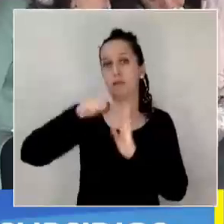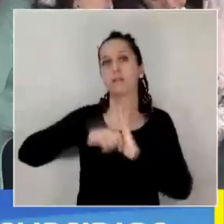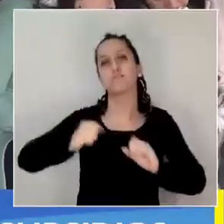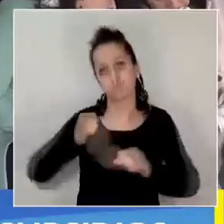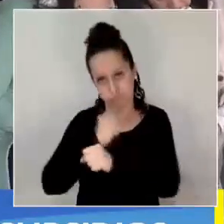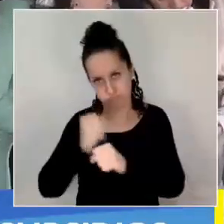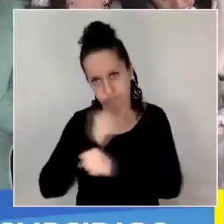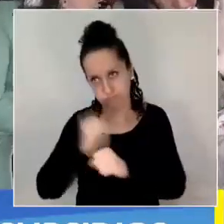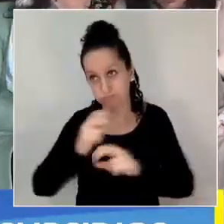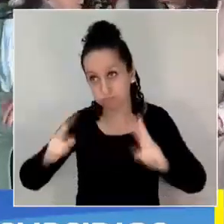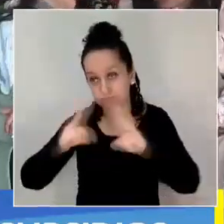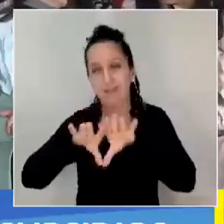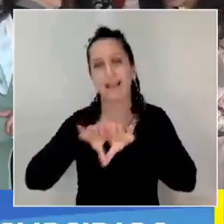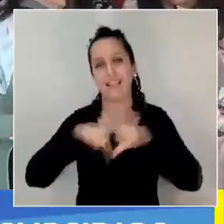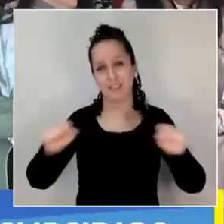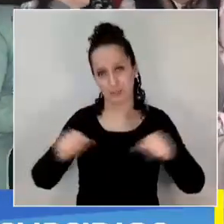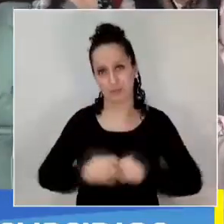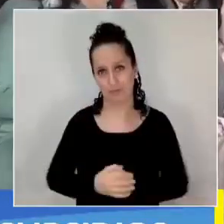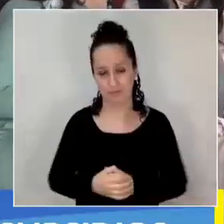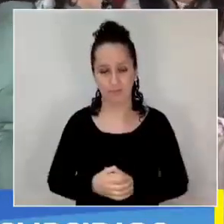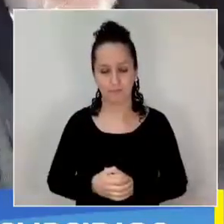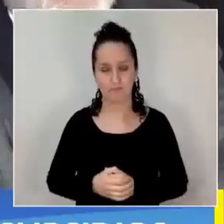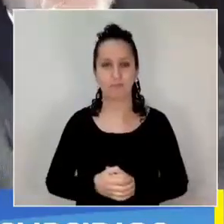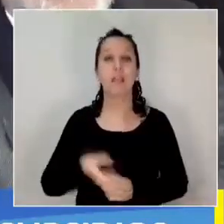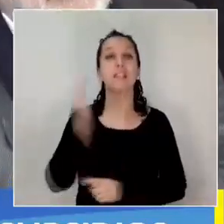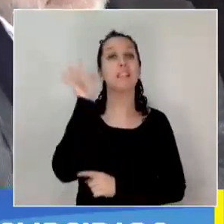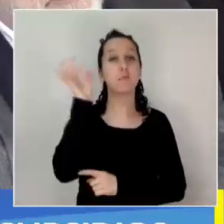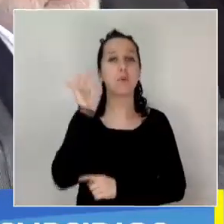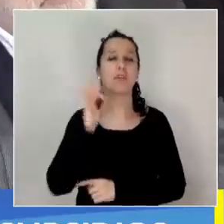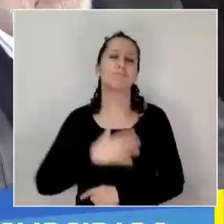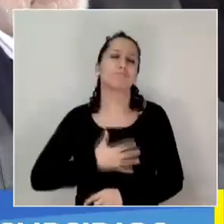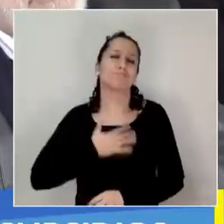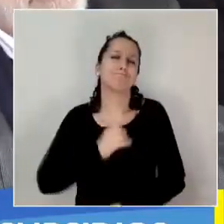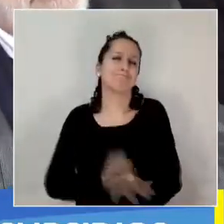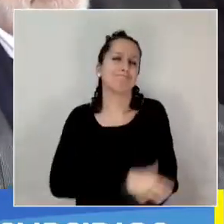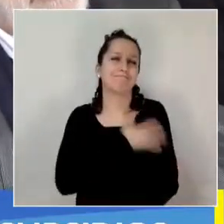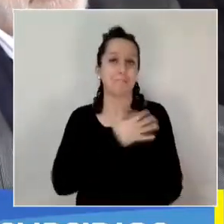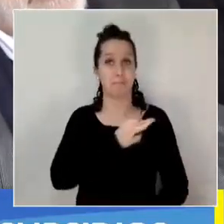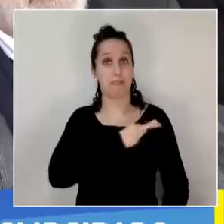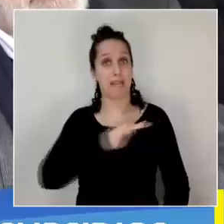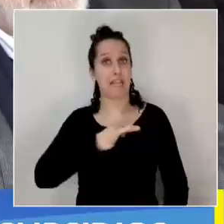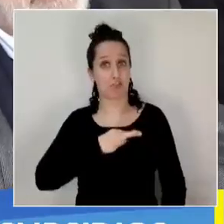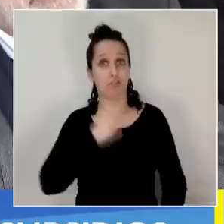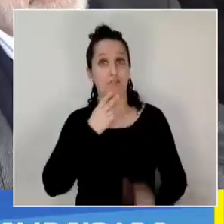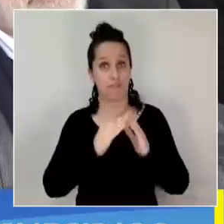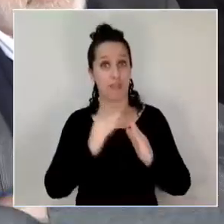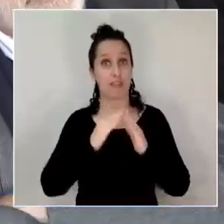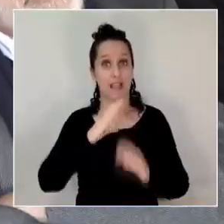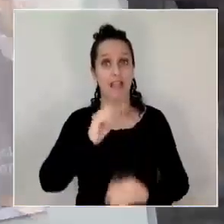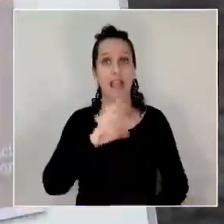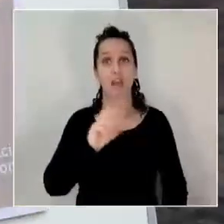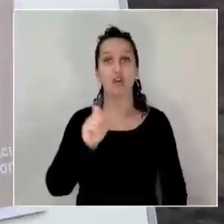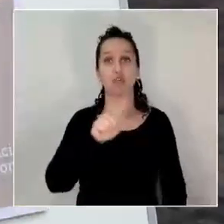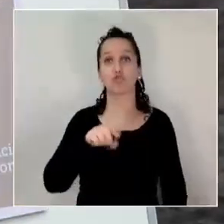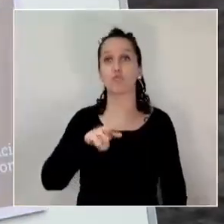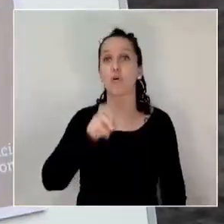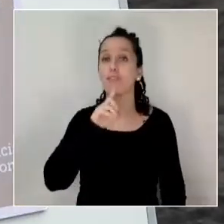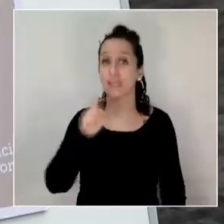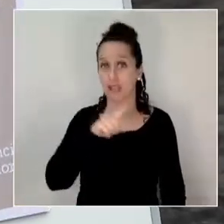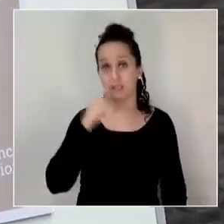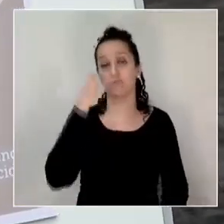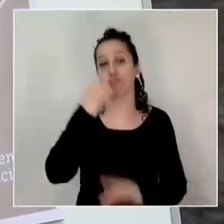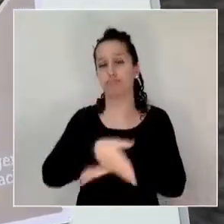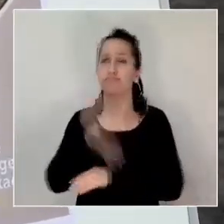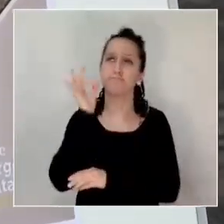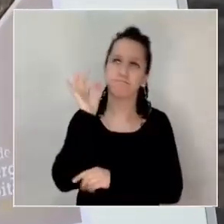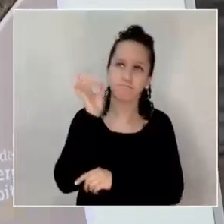En una emotiva ceremonia que contó con la especial participación del ministro de Vivienda, Carlos Montes Cisternas, dio cuenta de